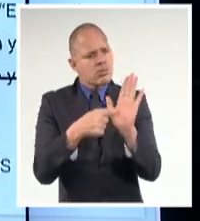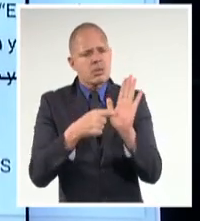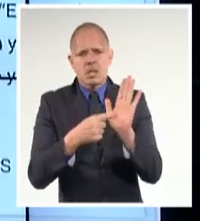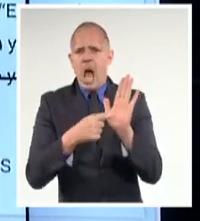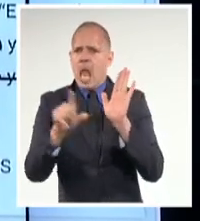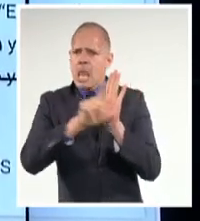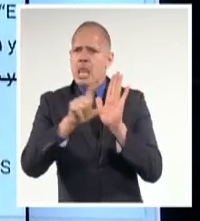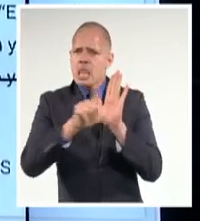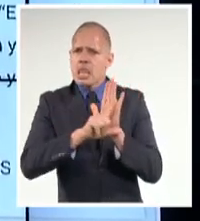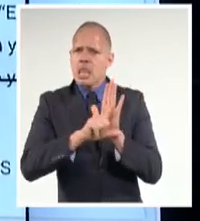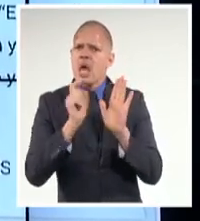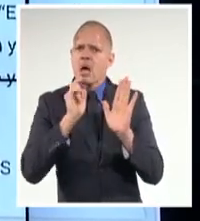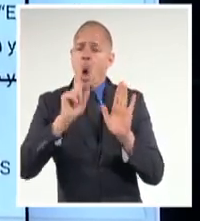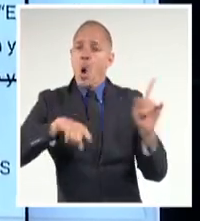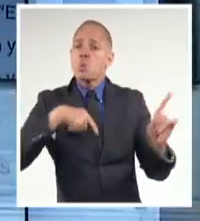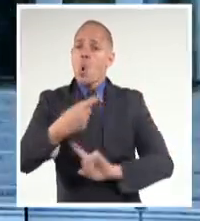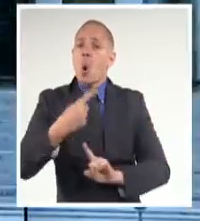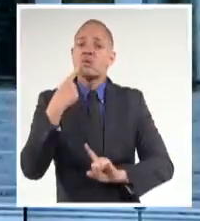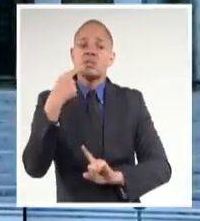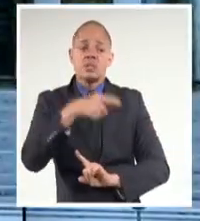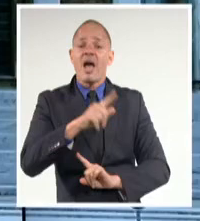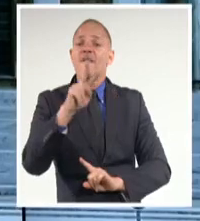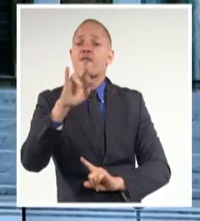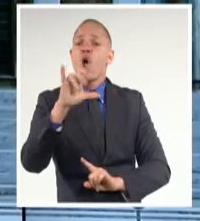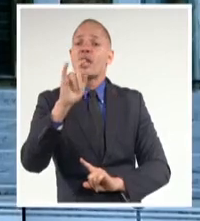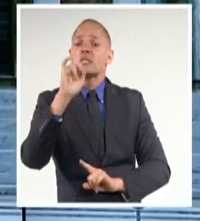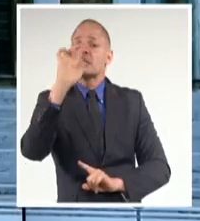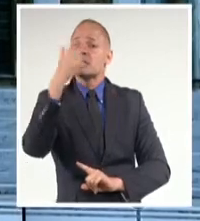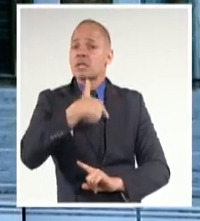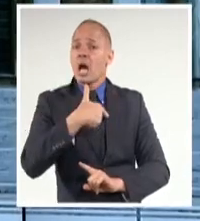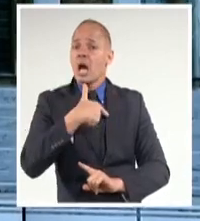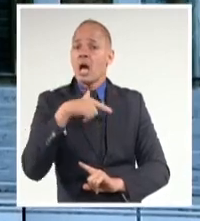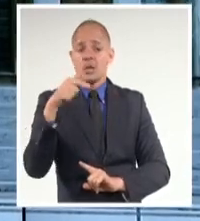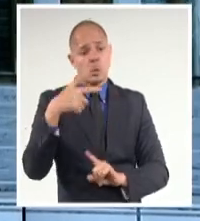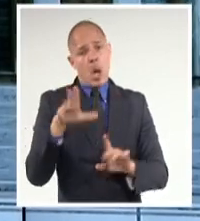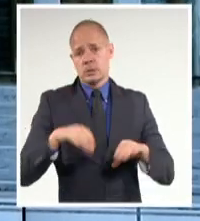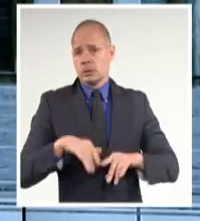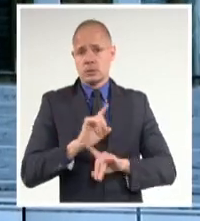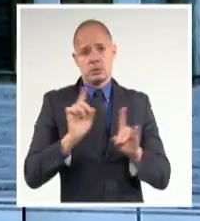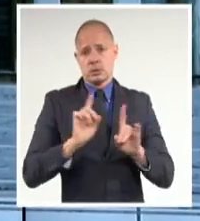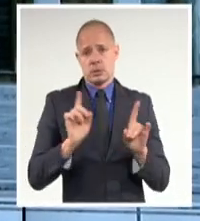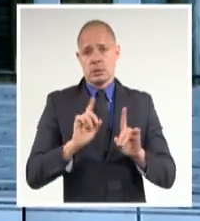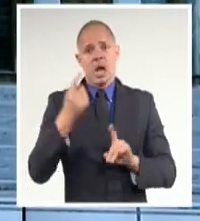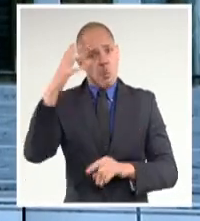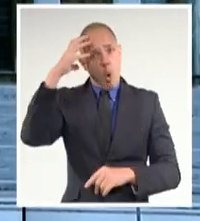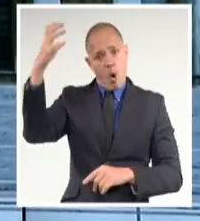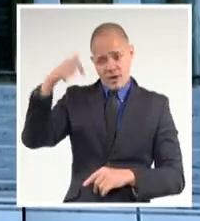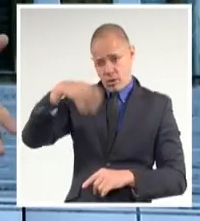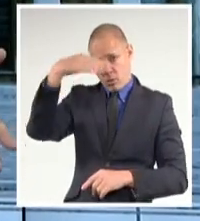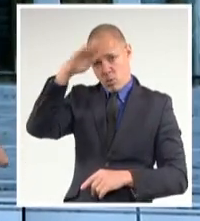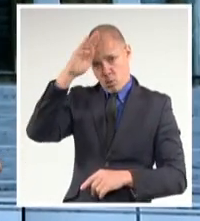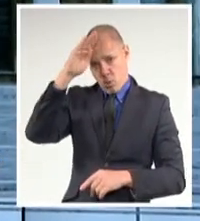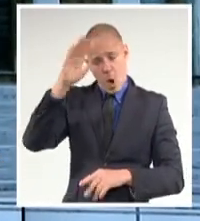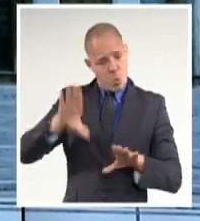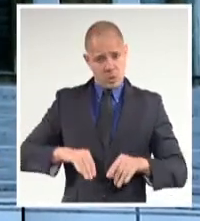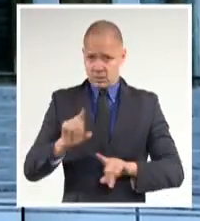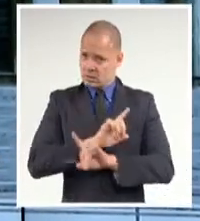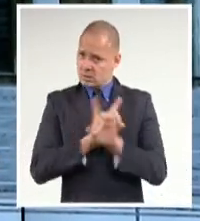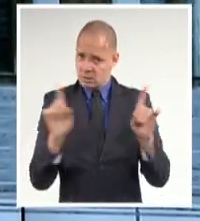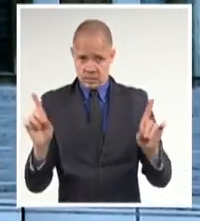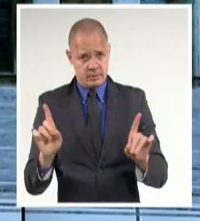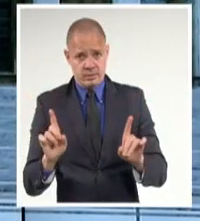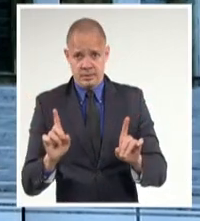el Escenario Familiar, como un acuerdo además del Consejo de Ministros, confirma la posición del Estado y el Gobierno cubanos ante este fenómeno,